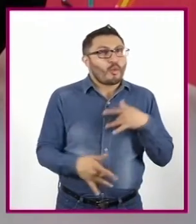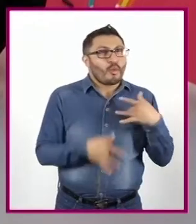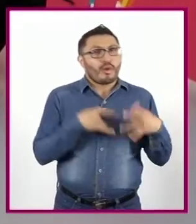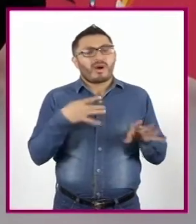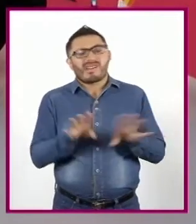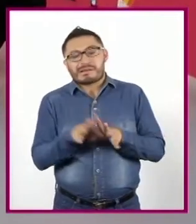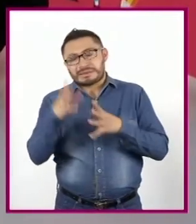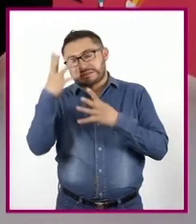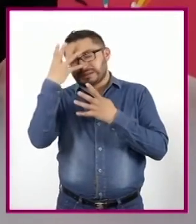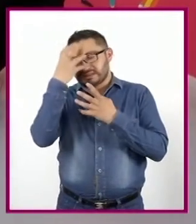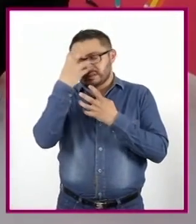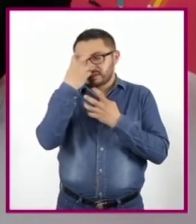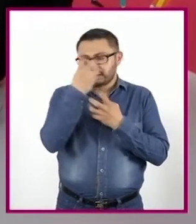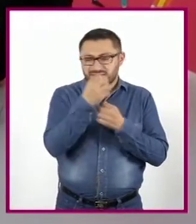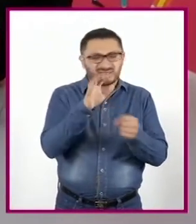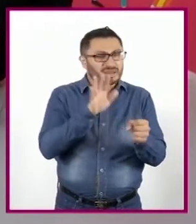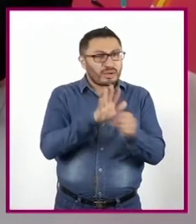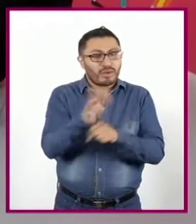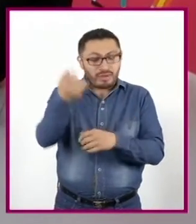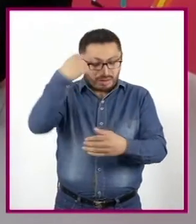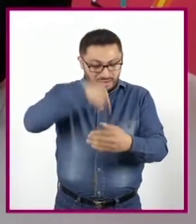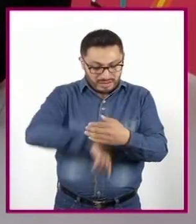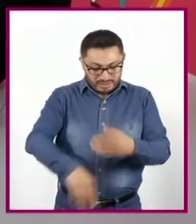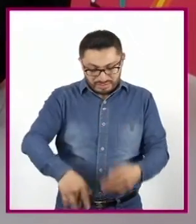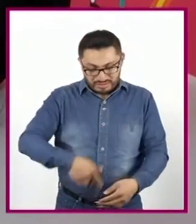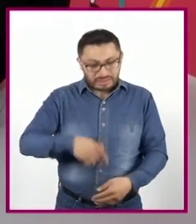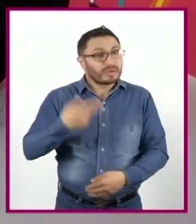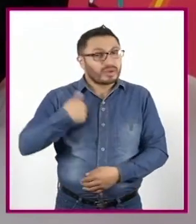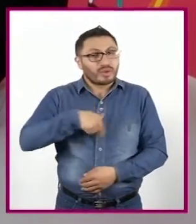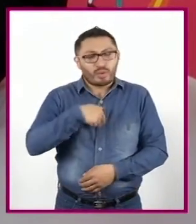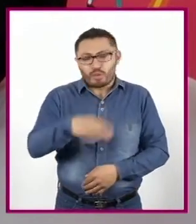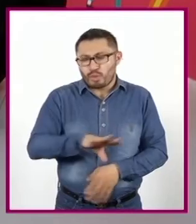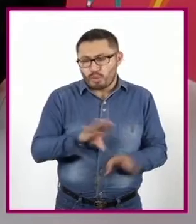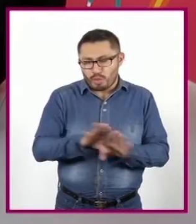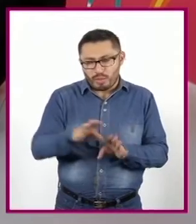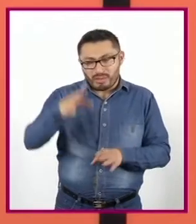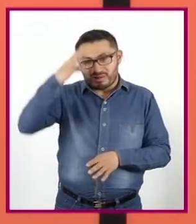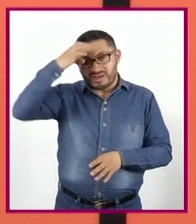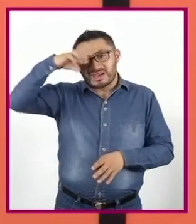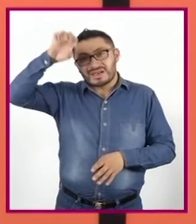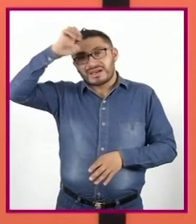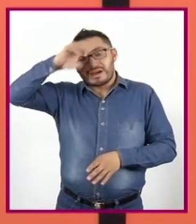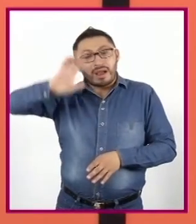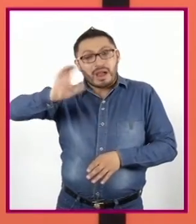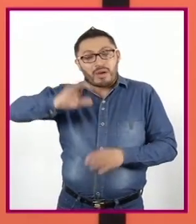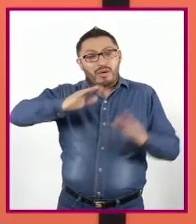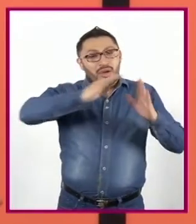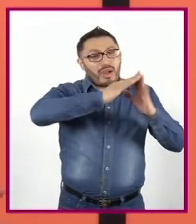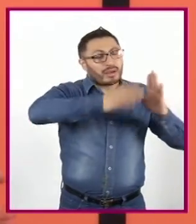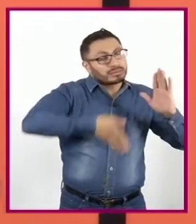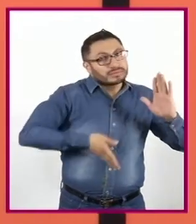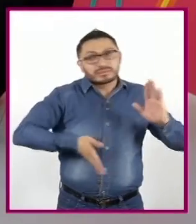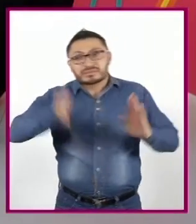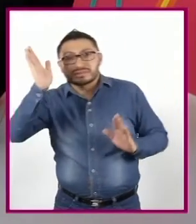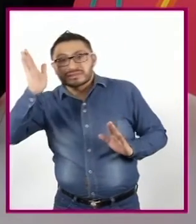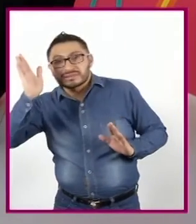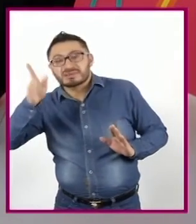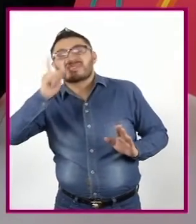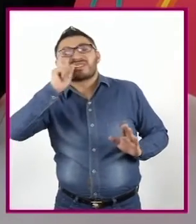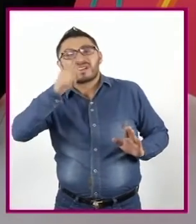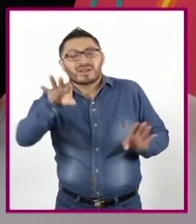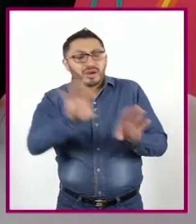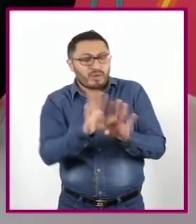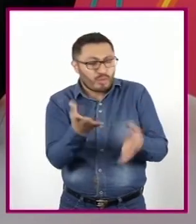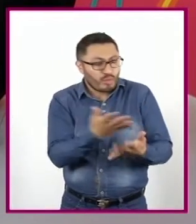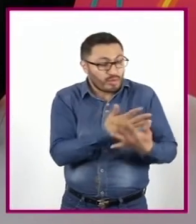Melancólica Por lo que uno Echa de menos Cuando te encuentras Fuera de casa Me refiero A